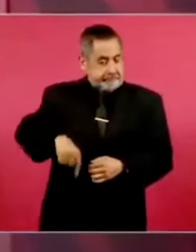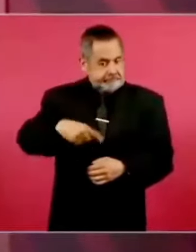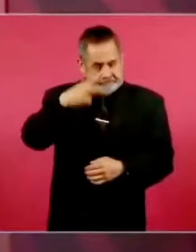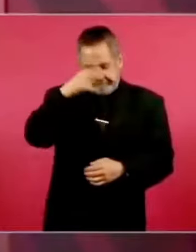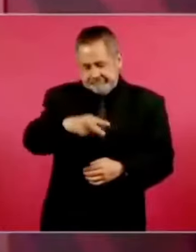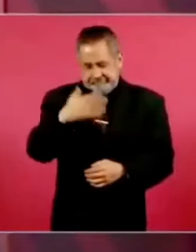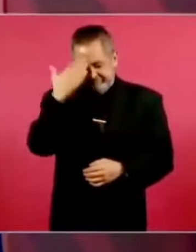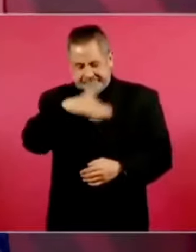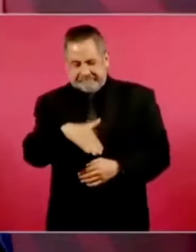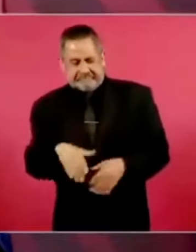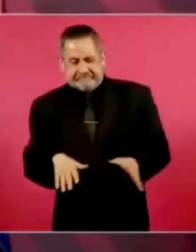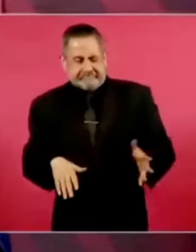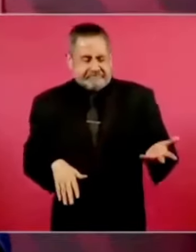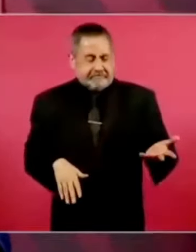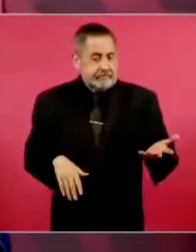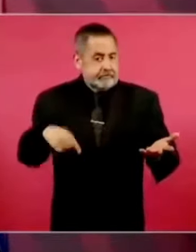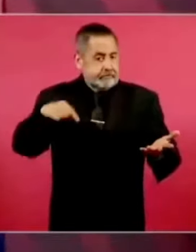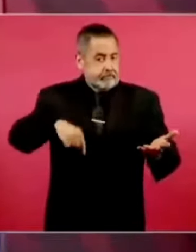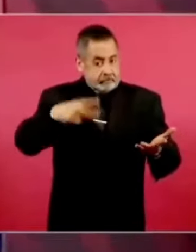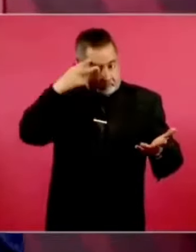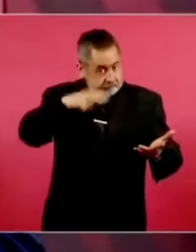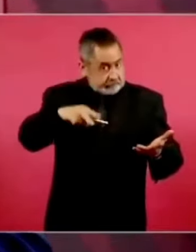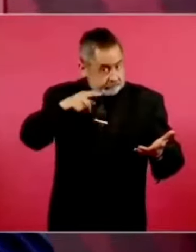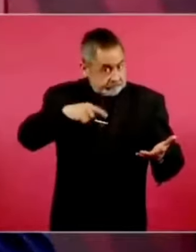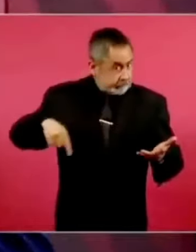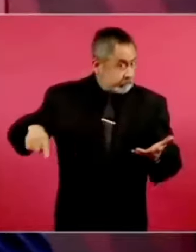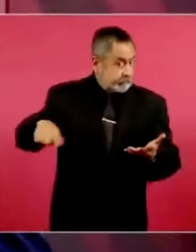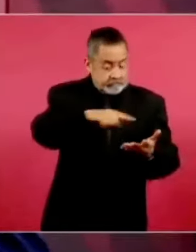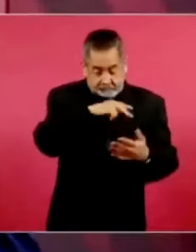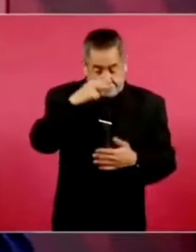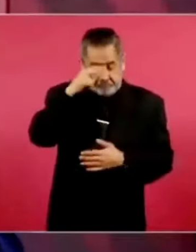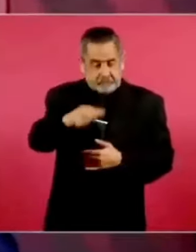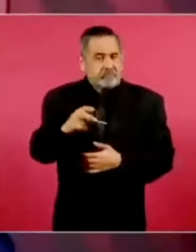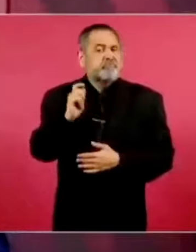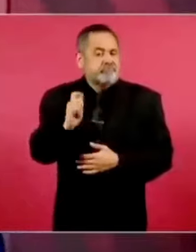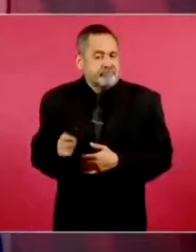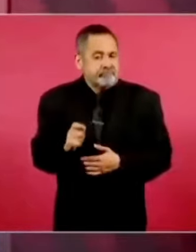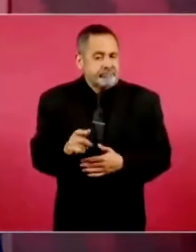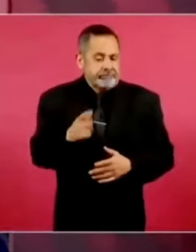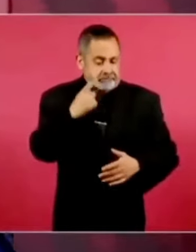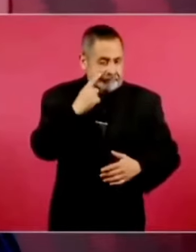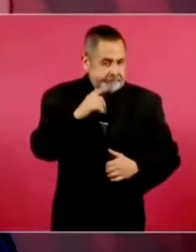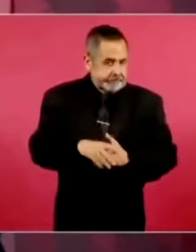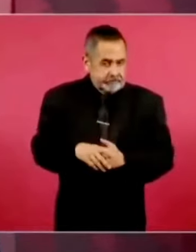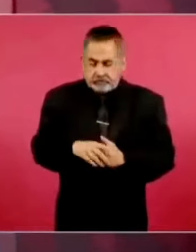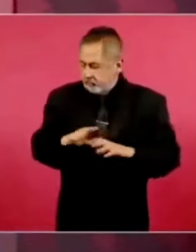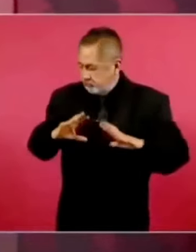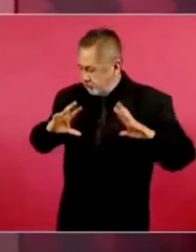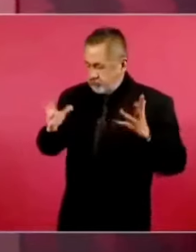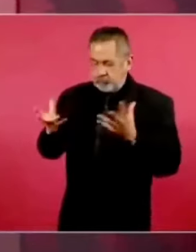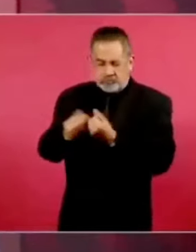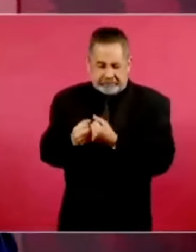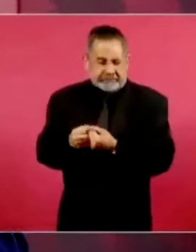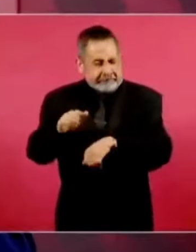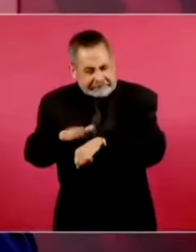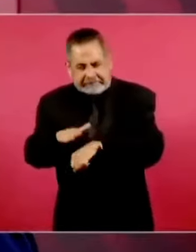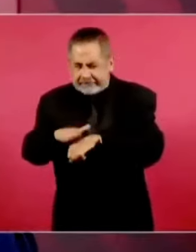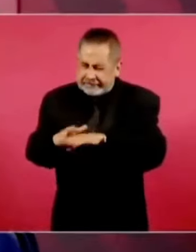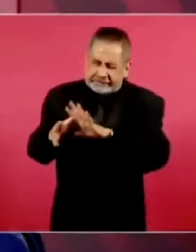se ha logrado entre todos, desde abajo,